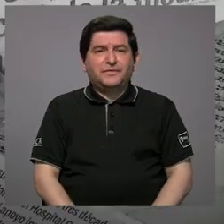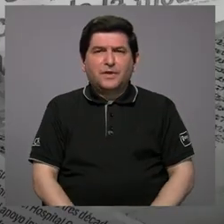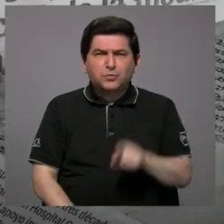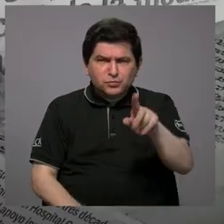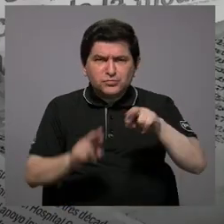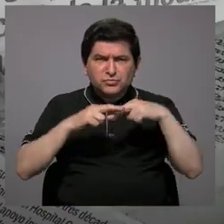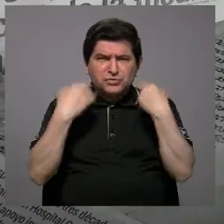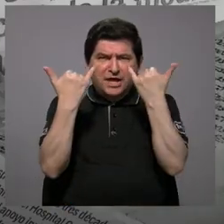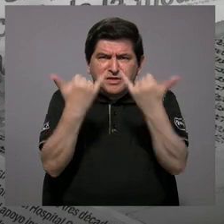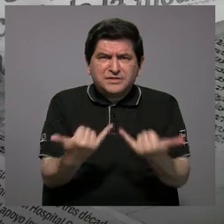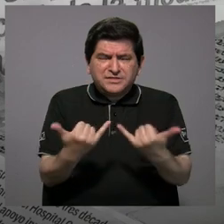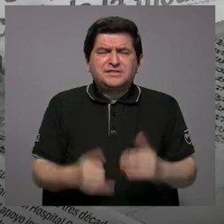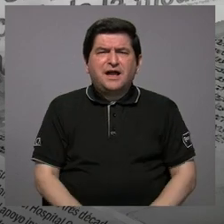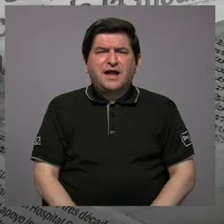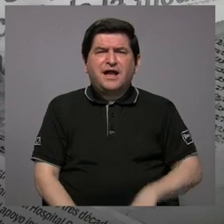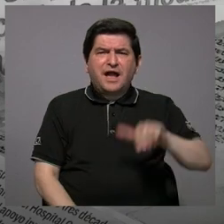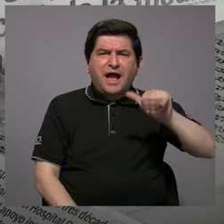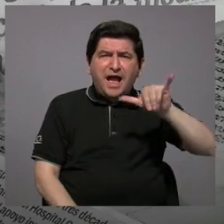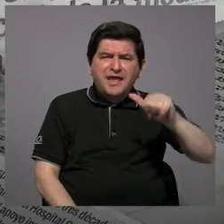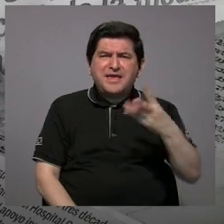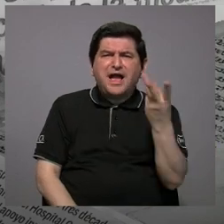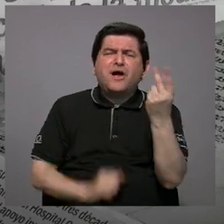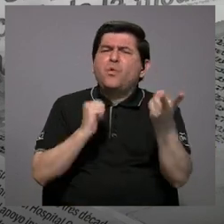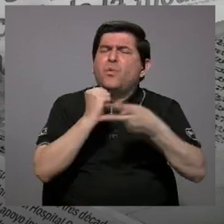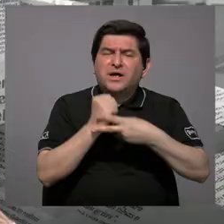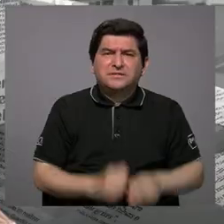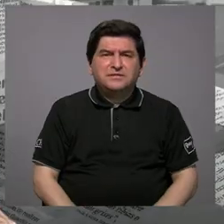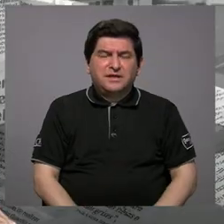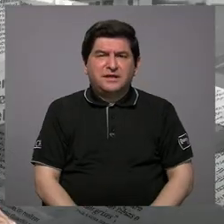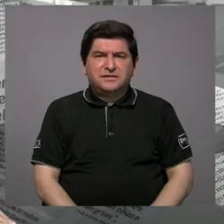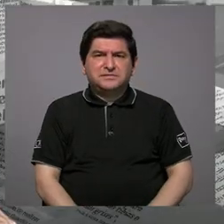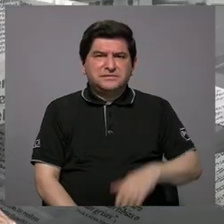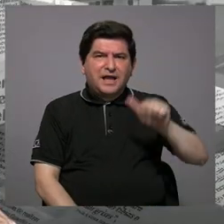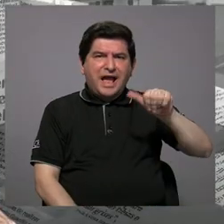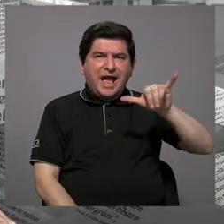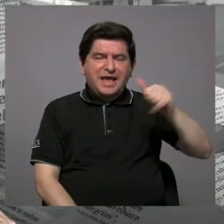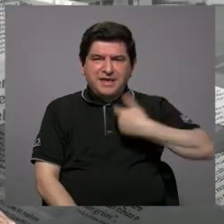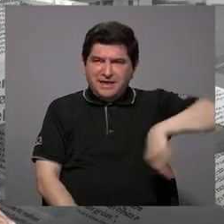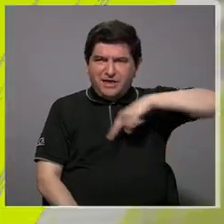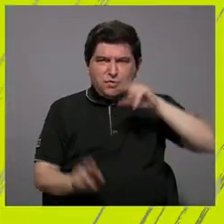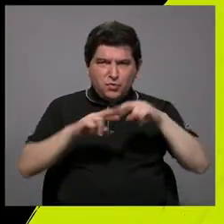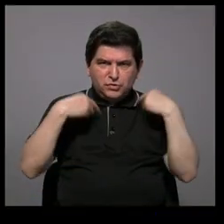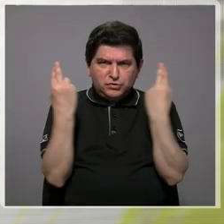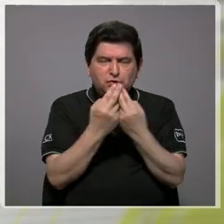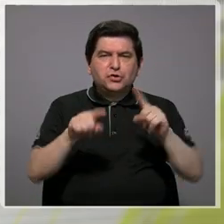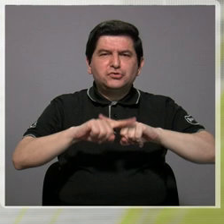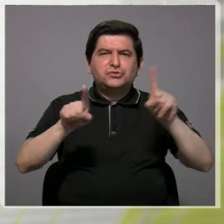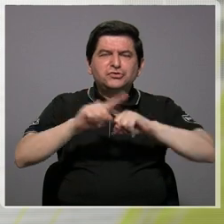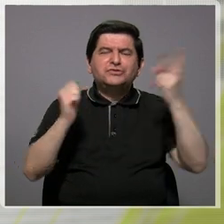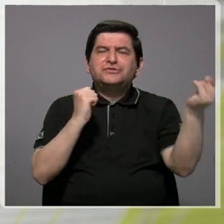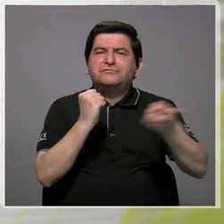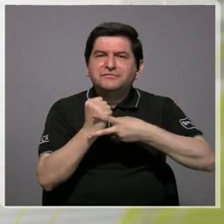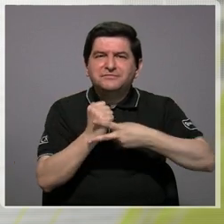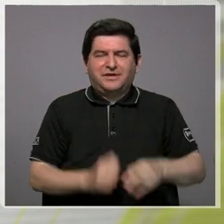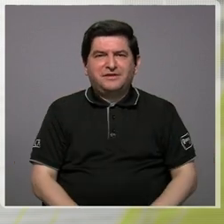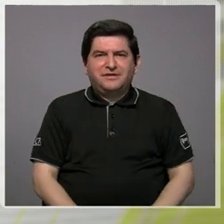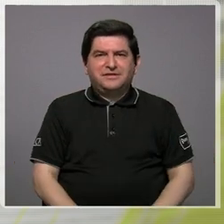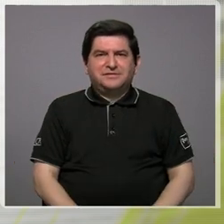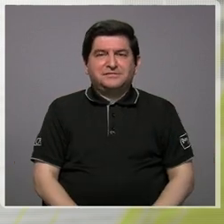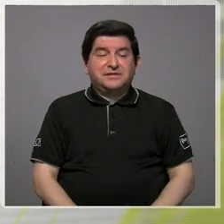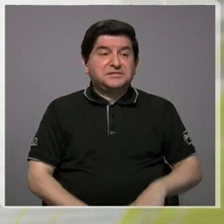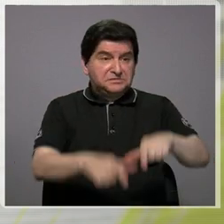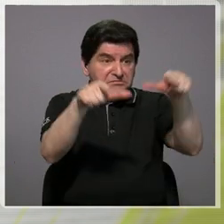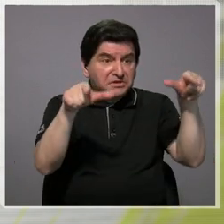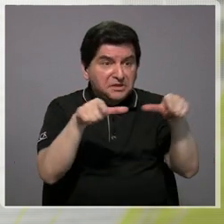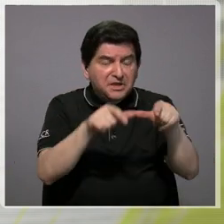han reunido ya con acueductos cuántas veces? Con acueductos alcantarillanos hemos reunido varias ocasiones en el campo,